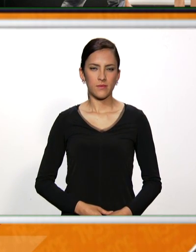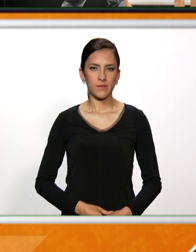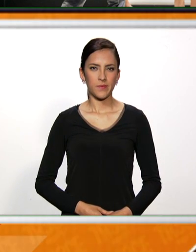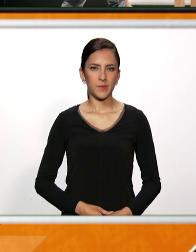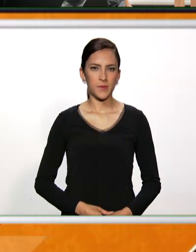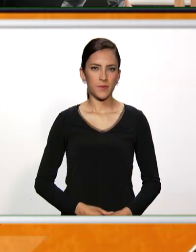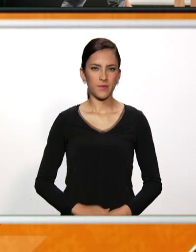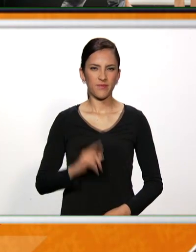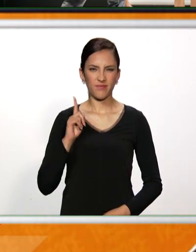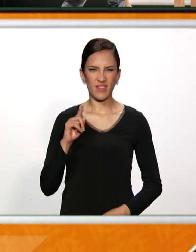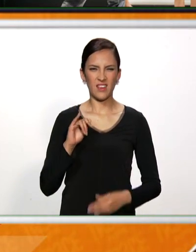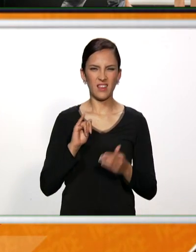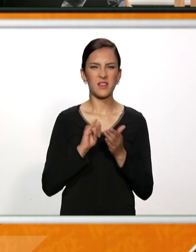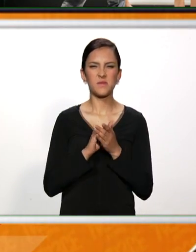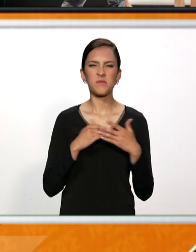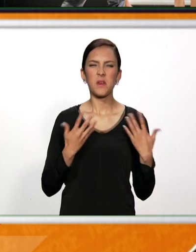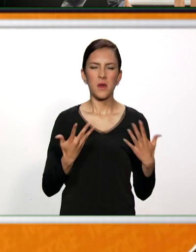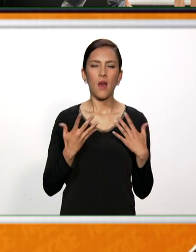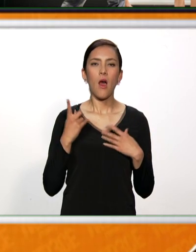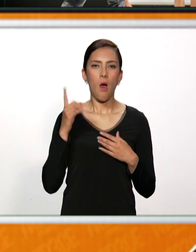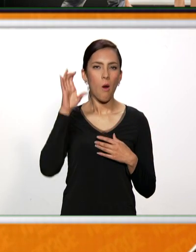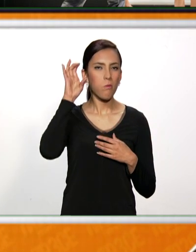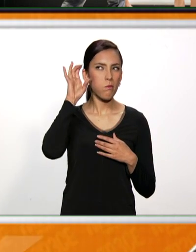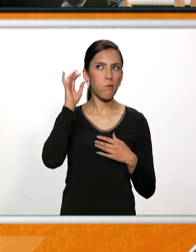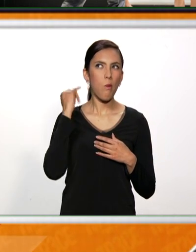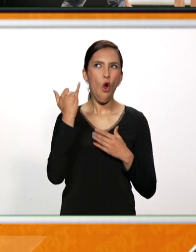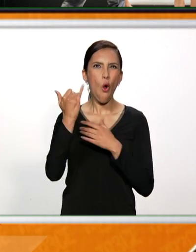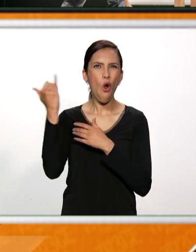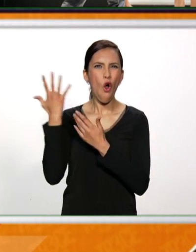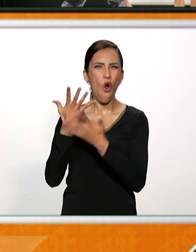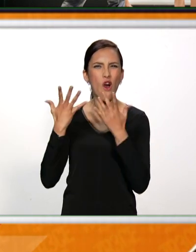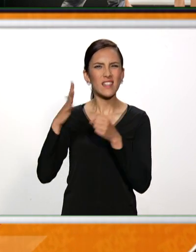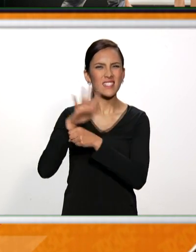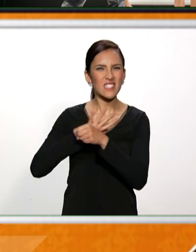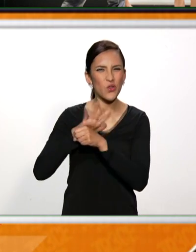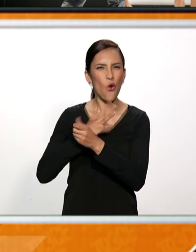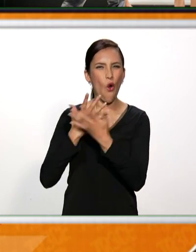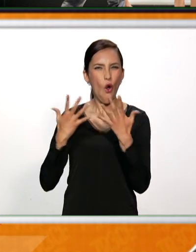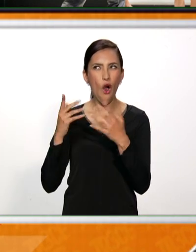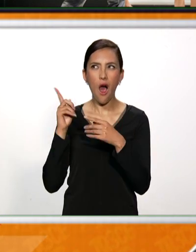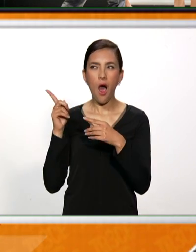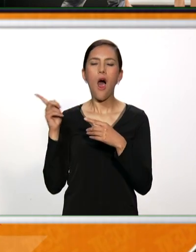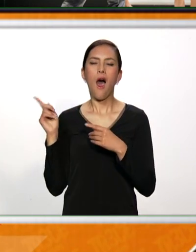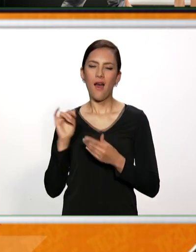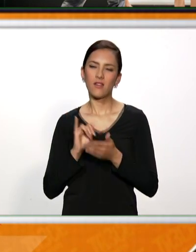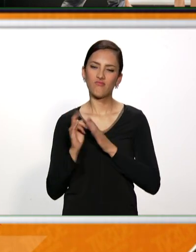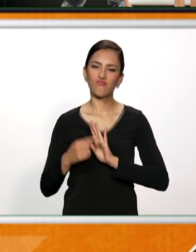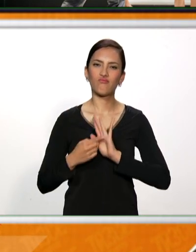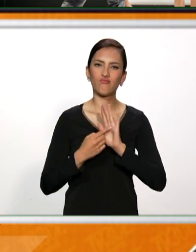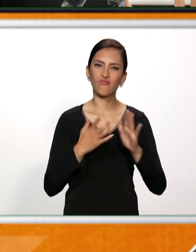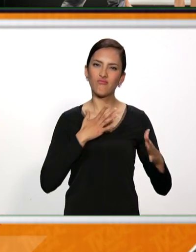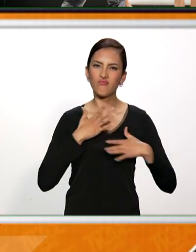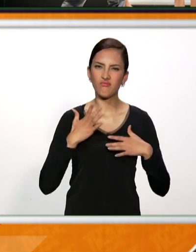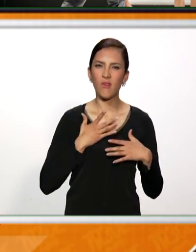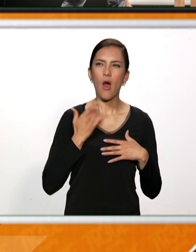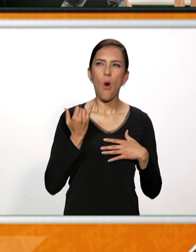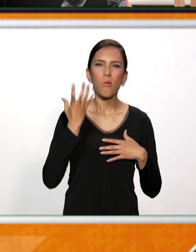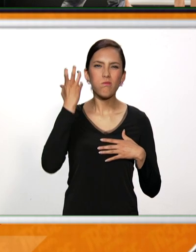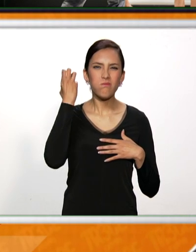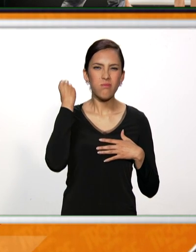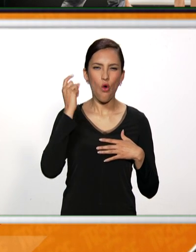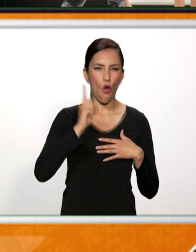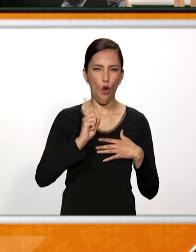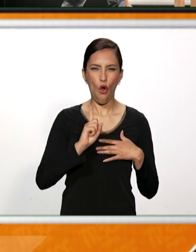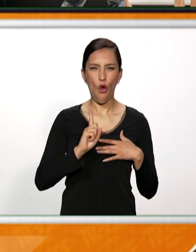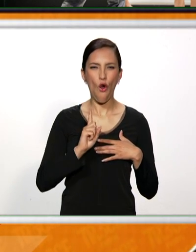Es una obra que está vigente como las grandes obras de arte, que tiene una lectura contemporánea, habla